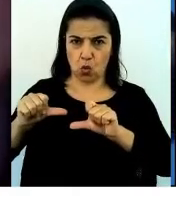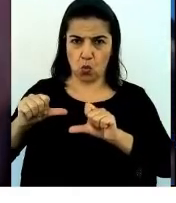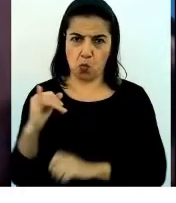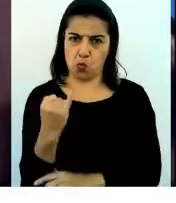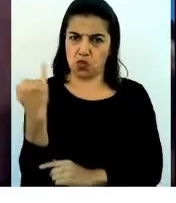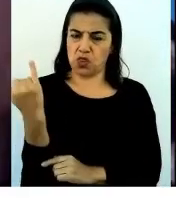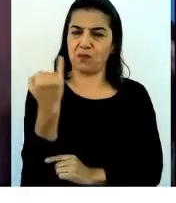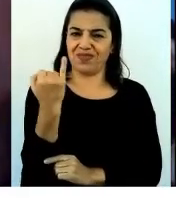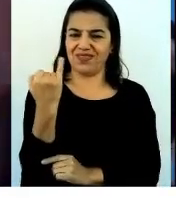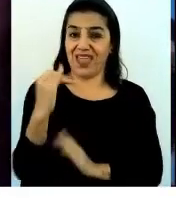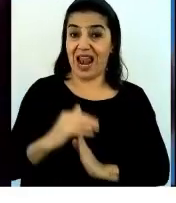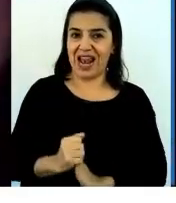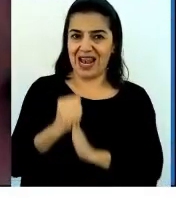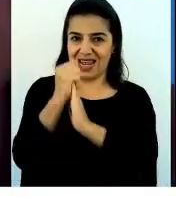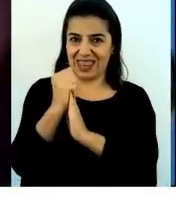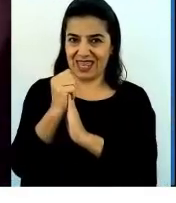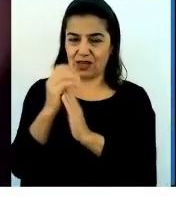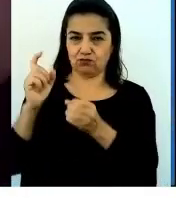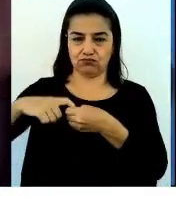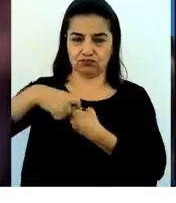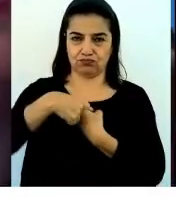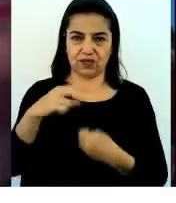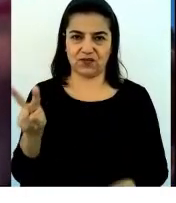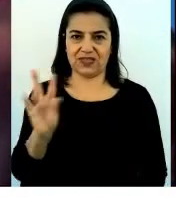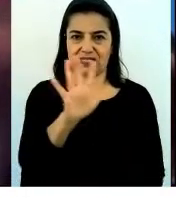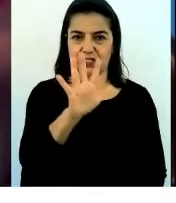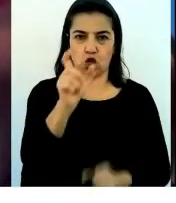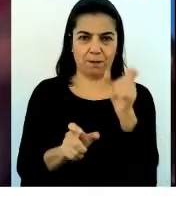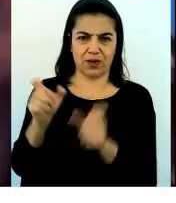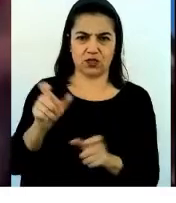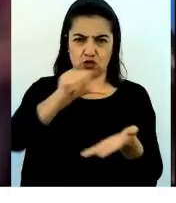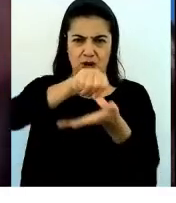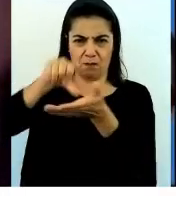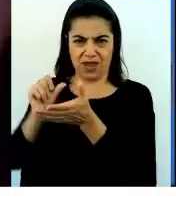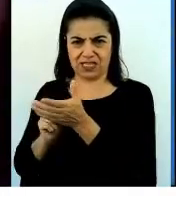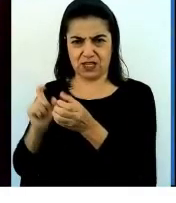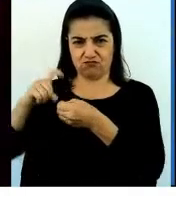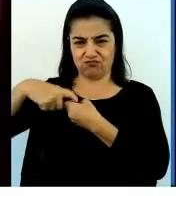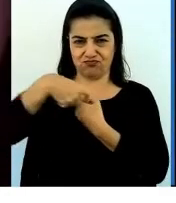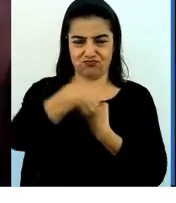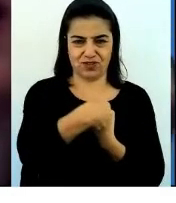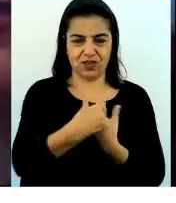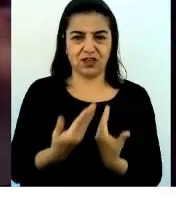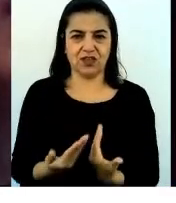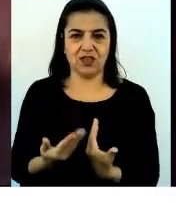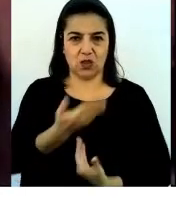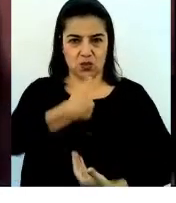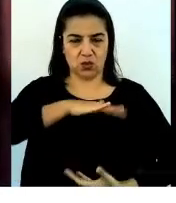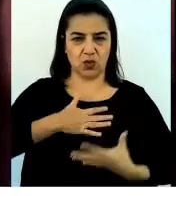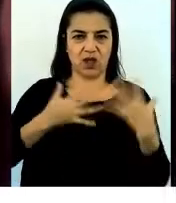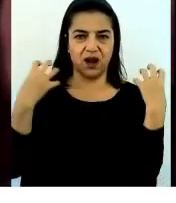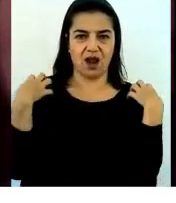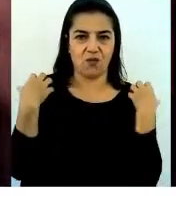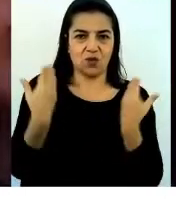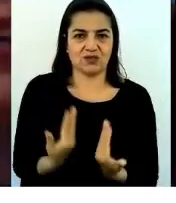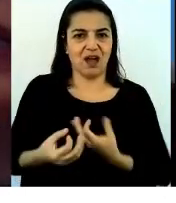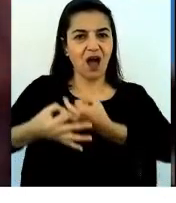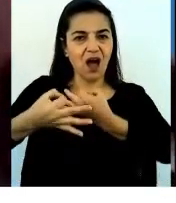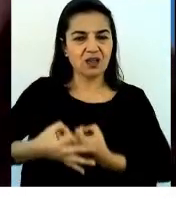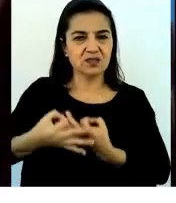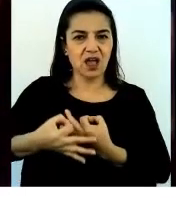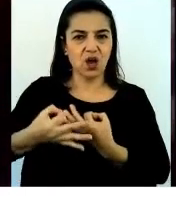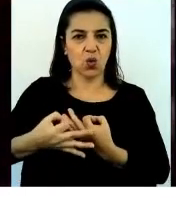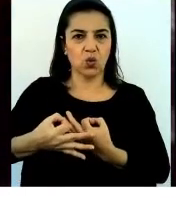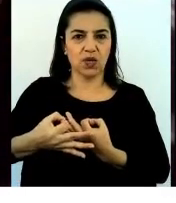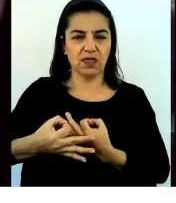Estamos 25 personas de todo el mundo y estamos responsables de asegurar la